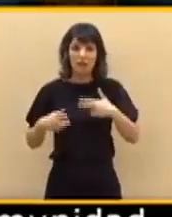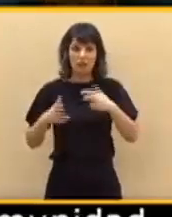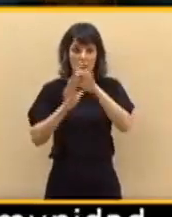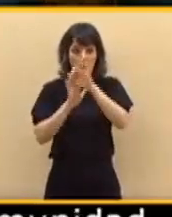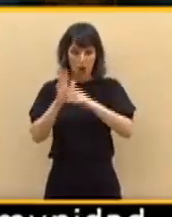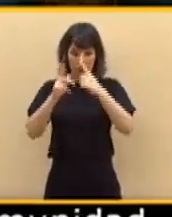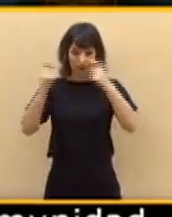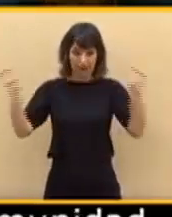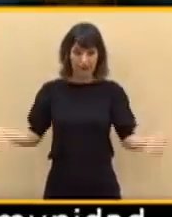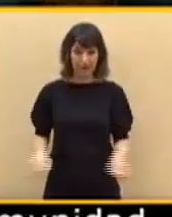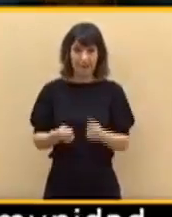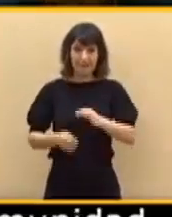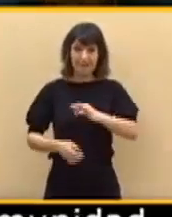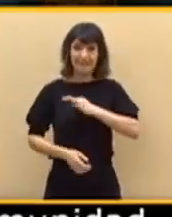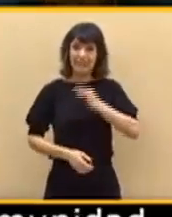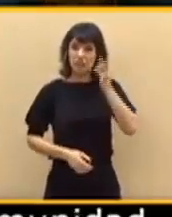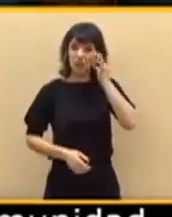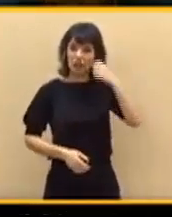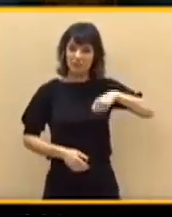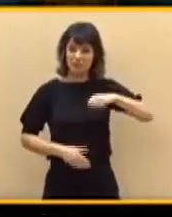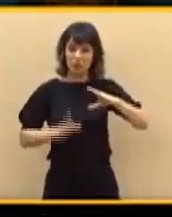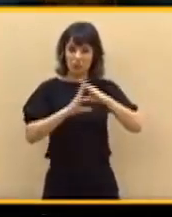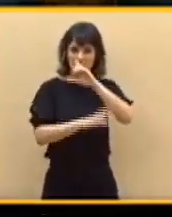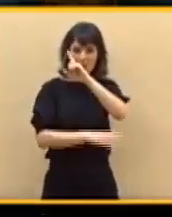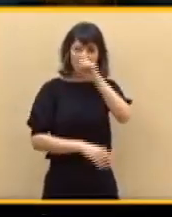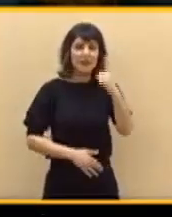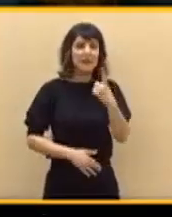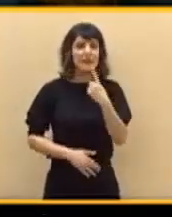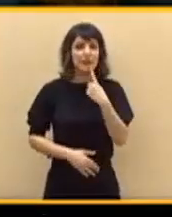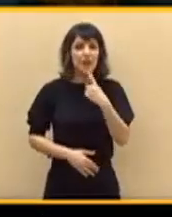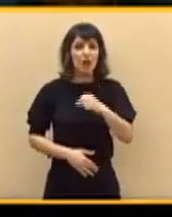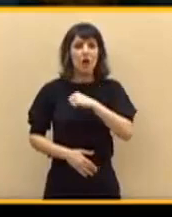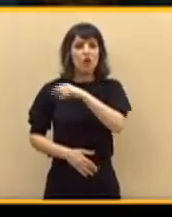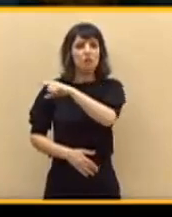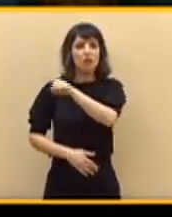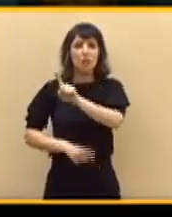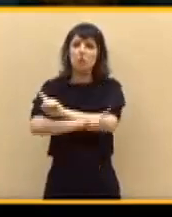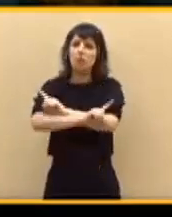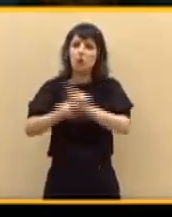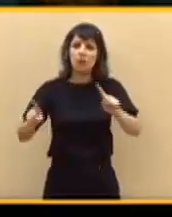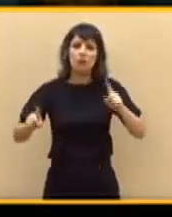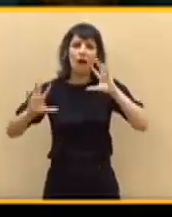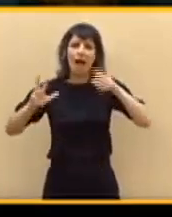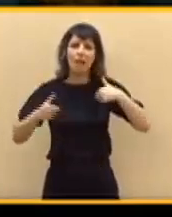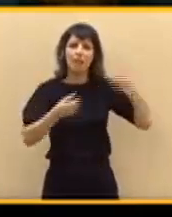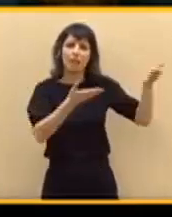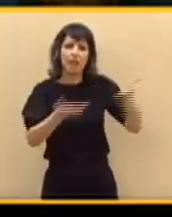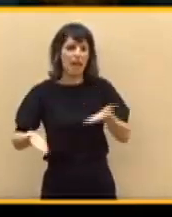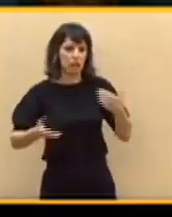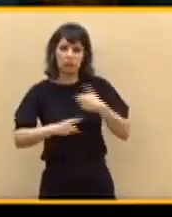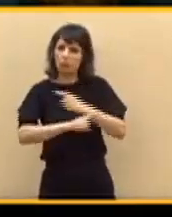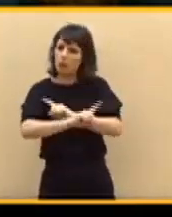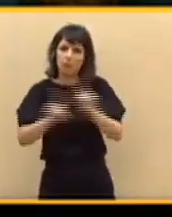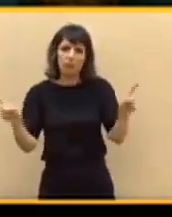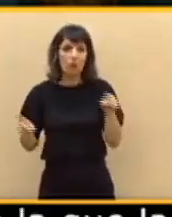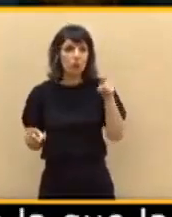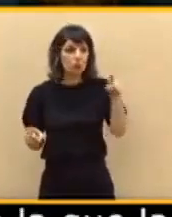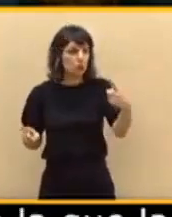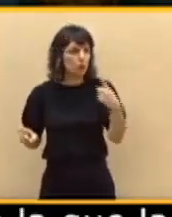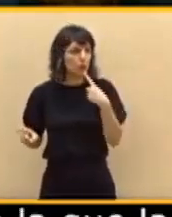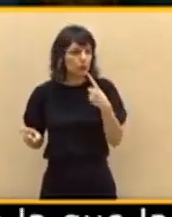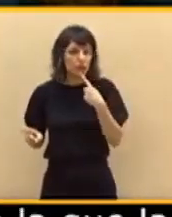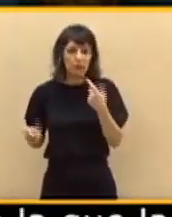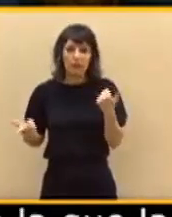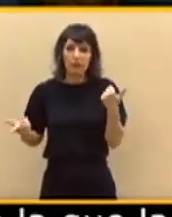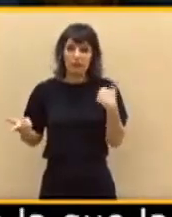señora Ayuso prohibía a los hospitales recibir a los ancianos de los centros de mayores, ustedes negaron la existencia de esa